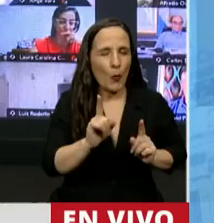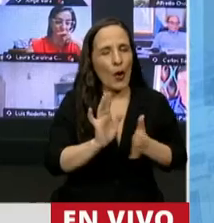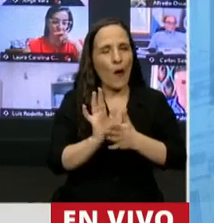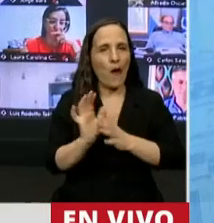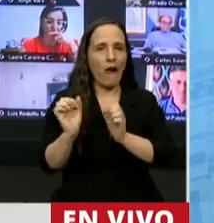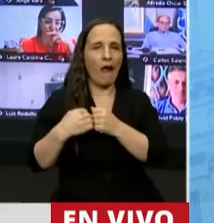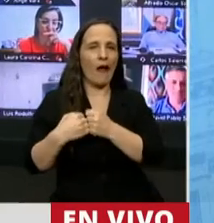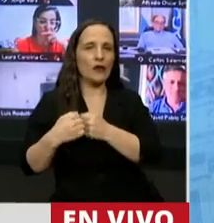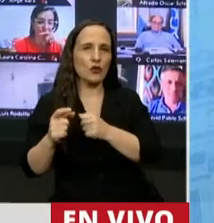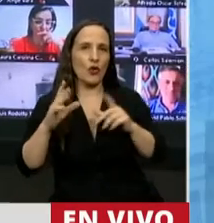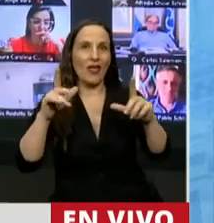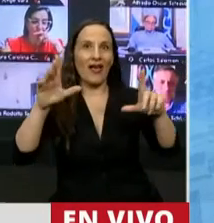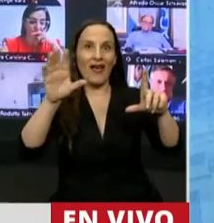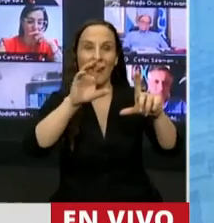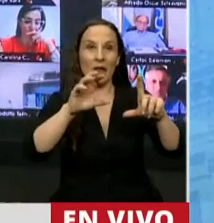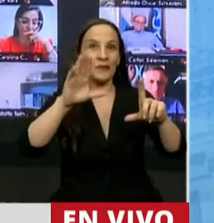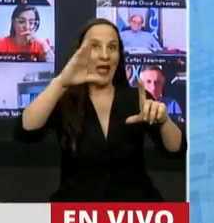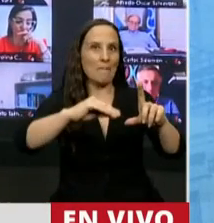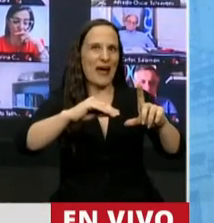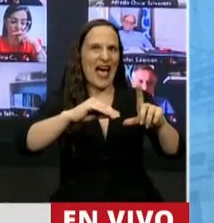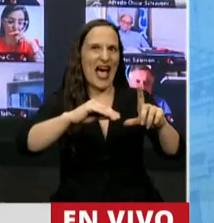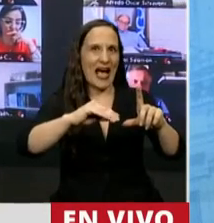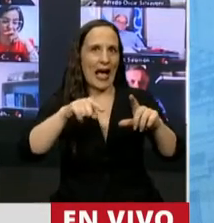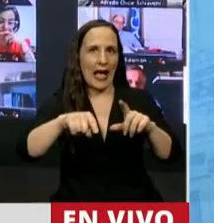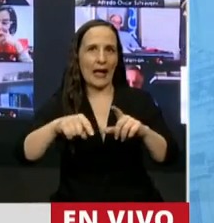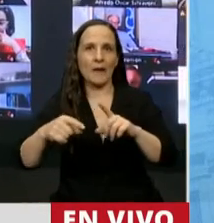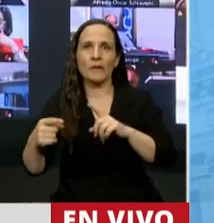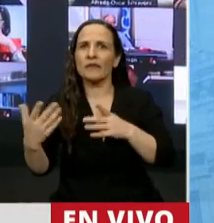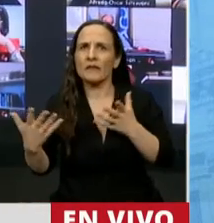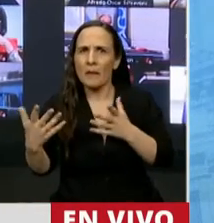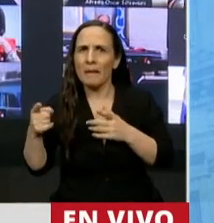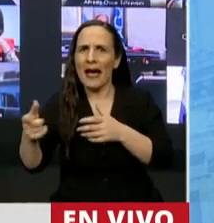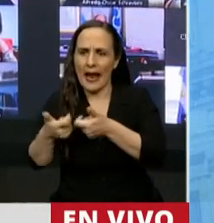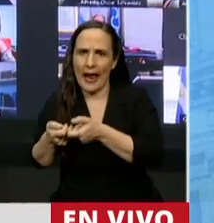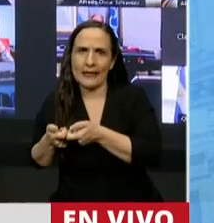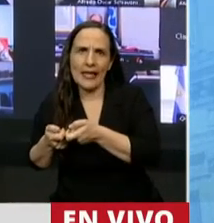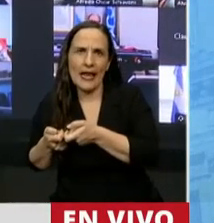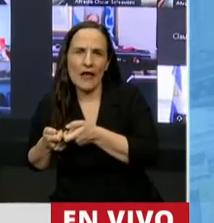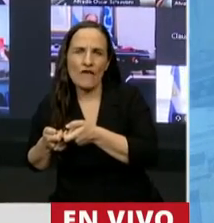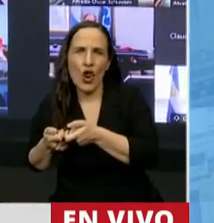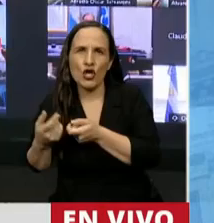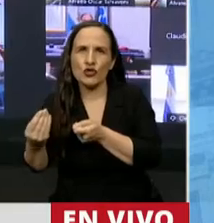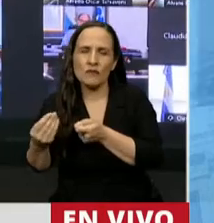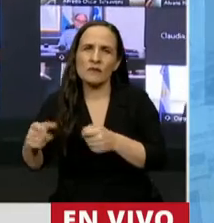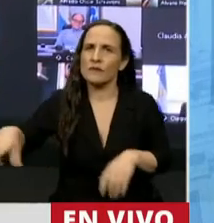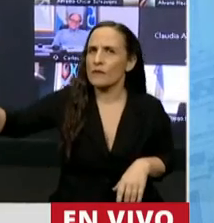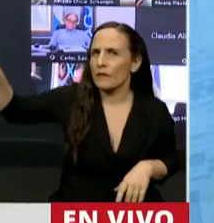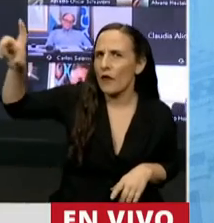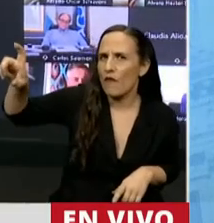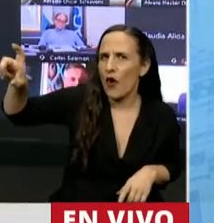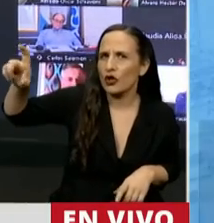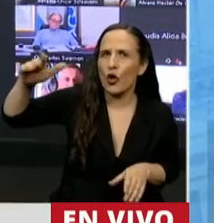detrás de sus cámaras apagadas y corrieran presurosos a agarrar sus teléfonos, a sacarse la foto,